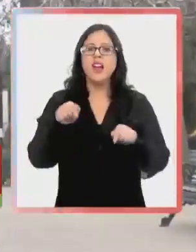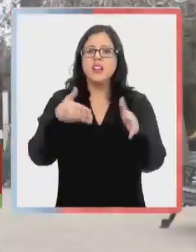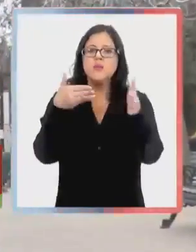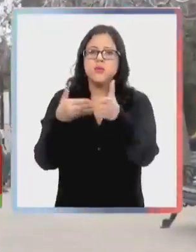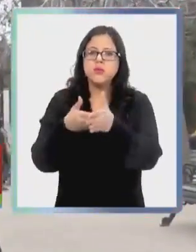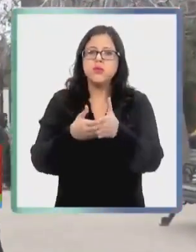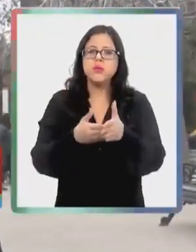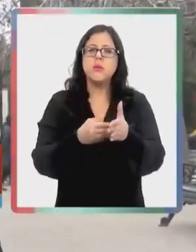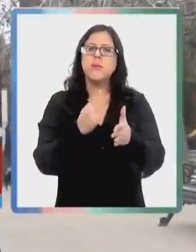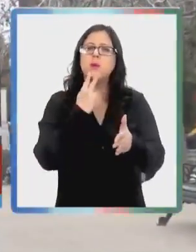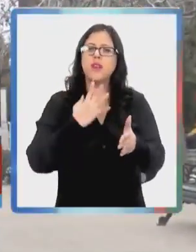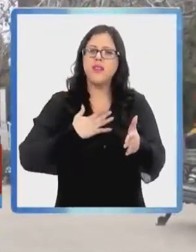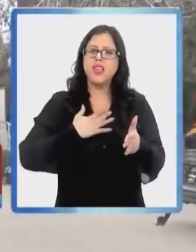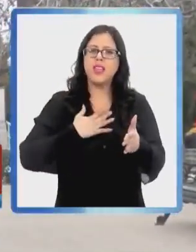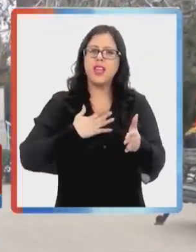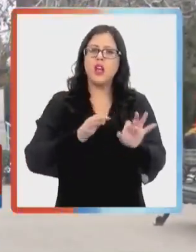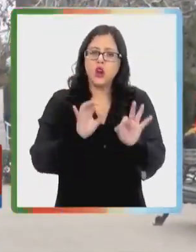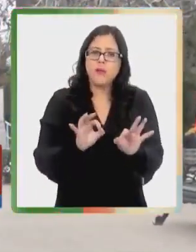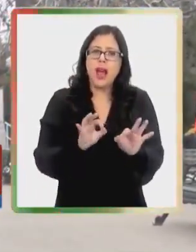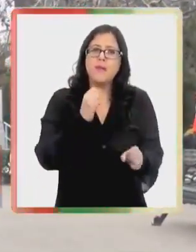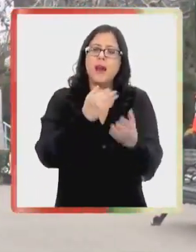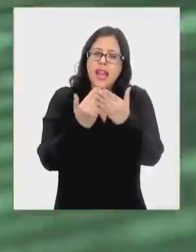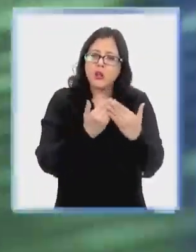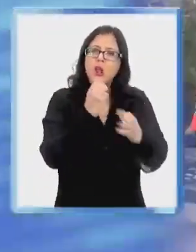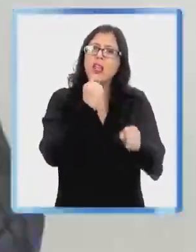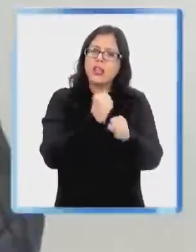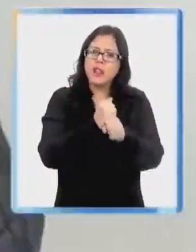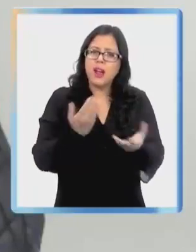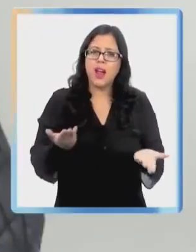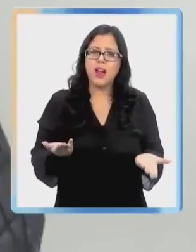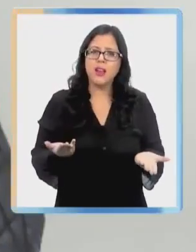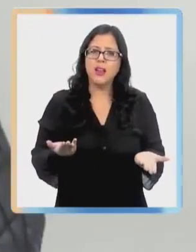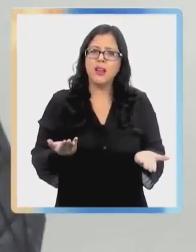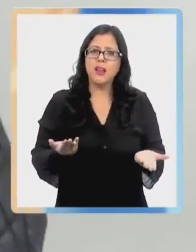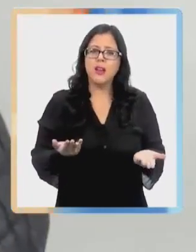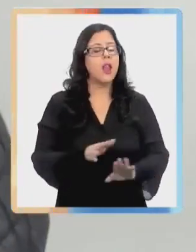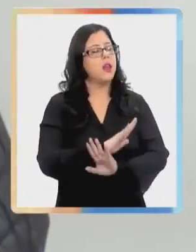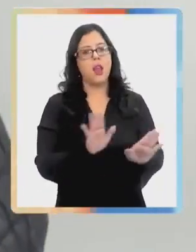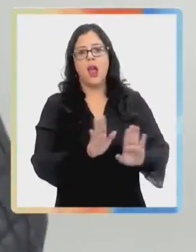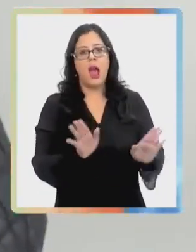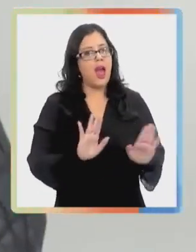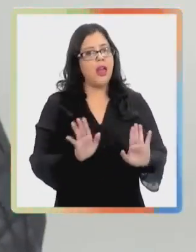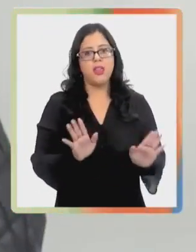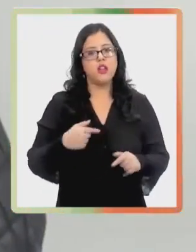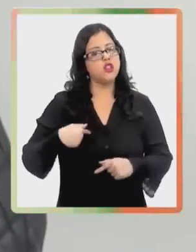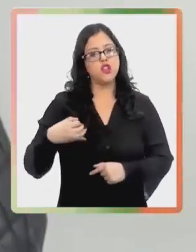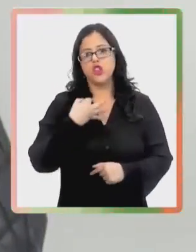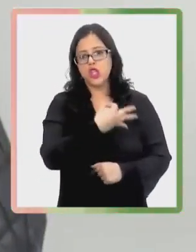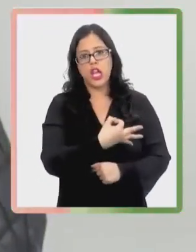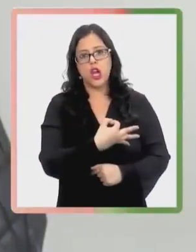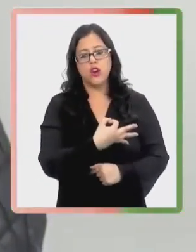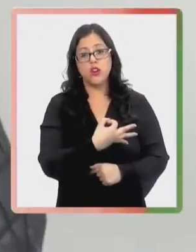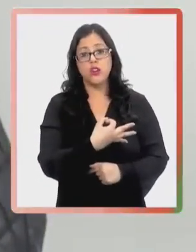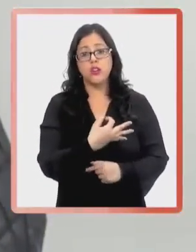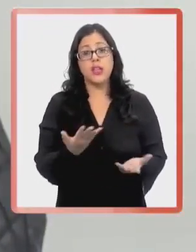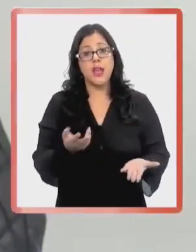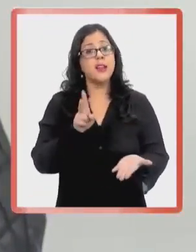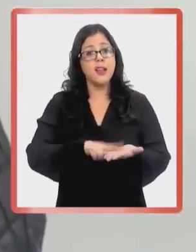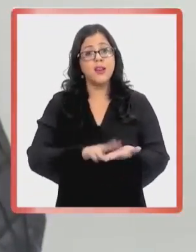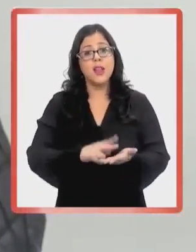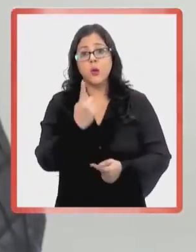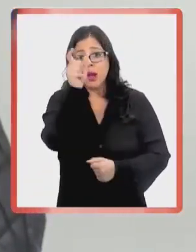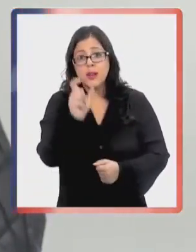un obstáculo para hacer una vida normal para estudiar y trabajar? No, Agustín, para nada. Soy categórica en mencionarte que